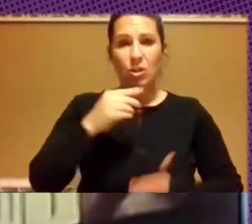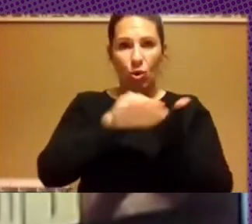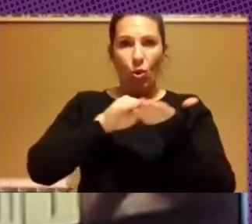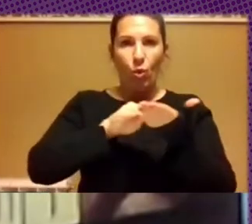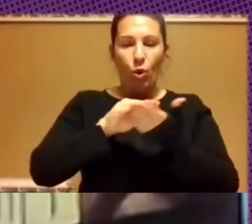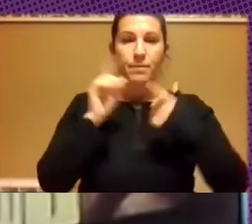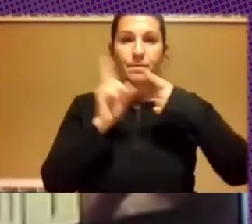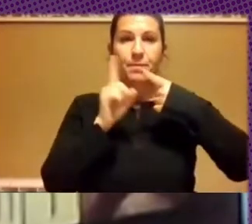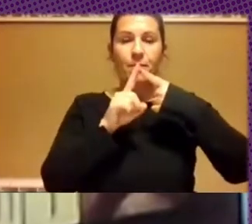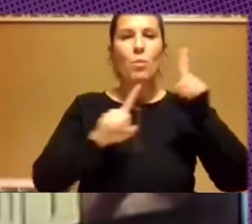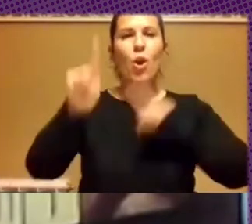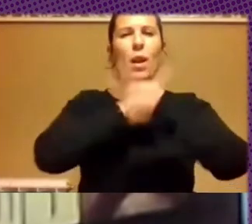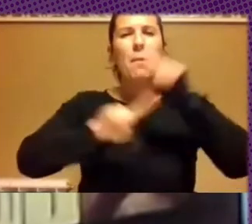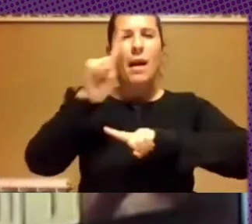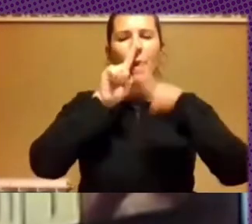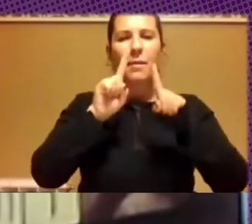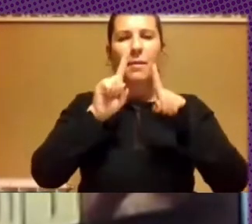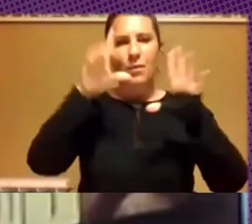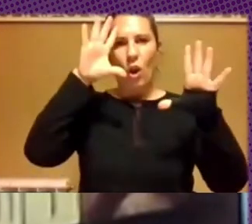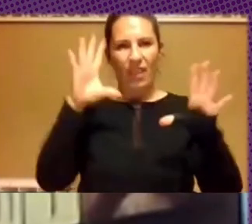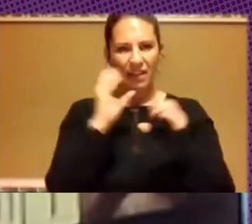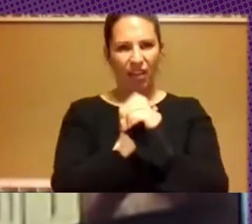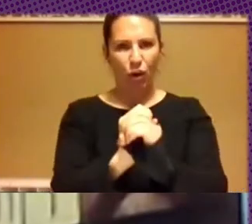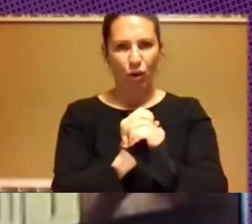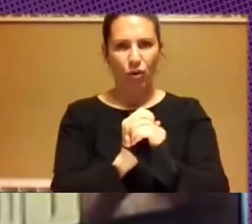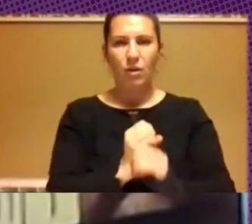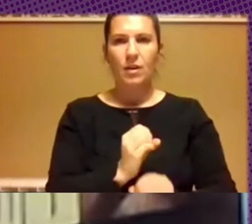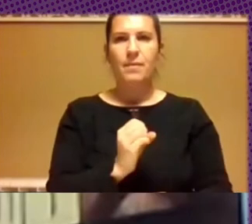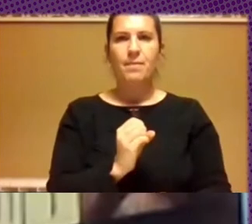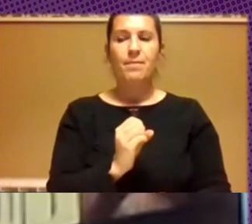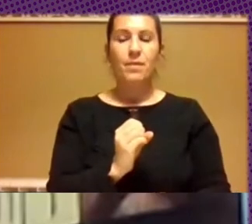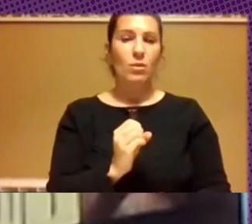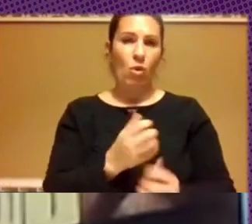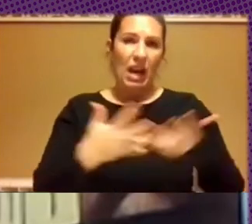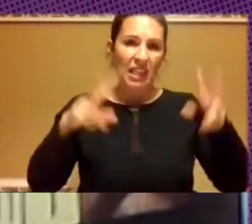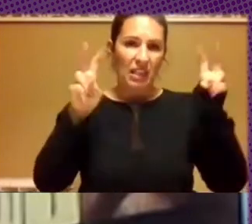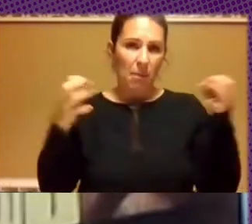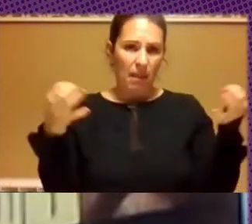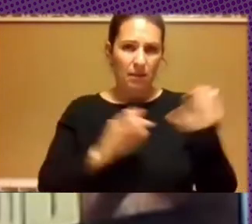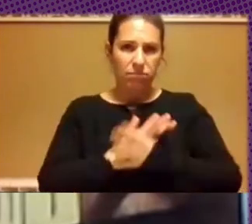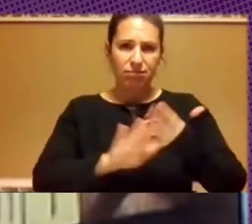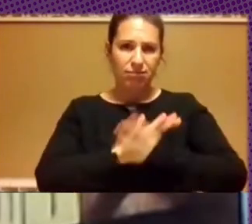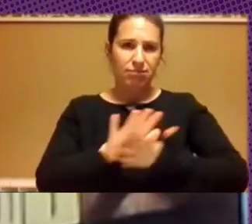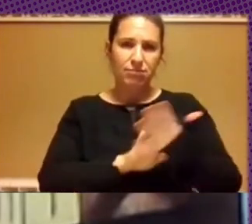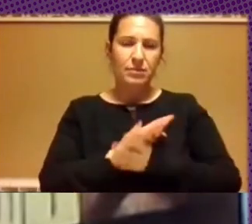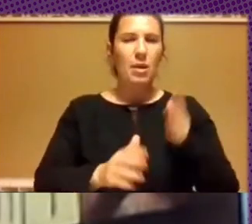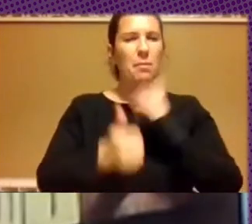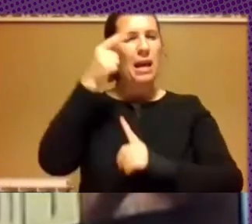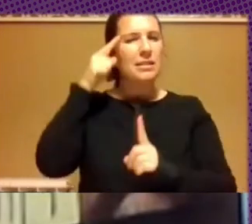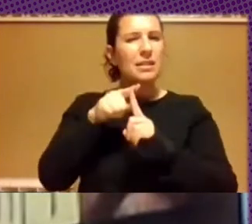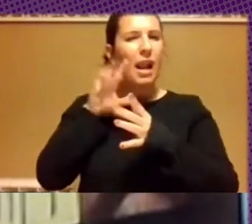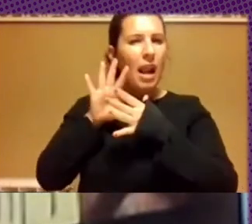la problemática de la concentración, que me parece que es el gran tema que tenemos que abordar, que tiene que ver con justamente